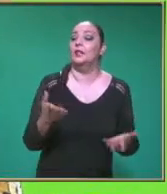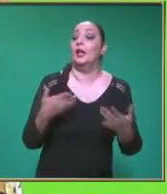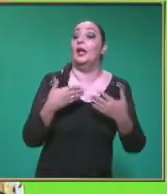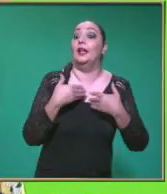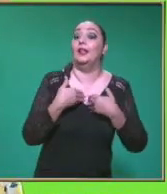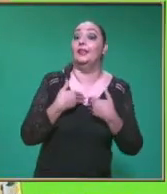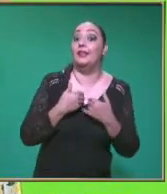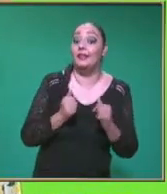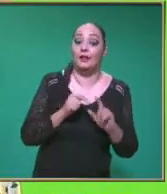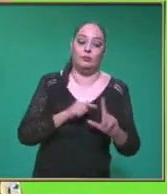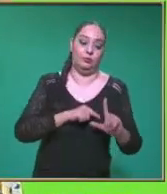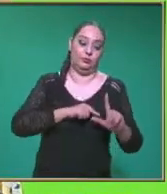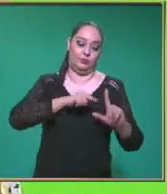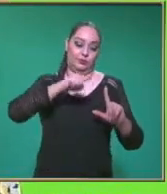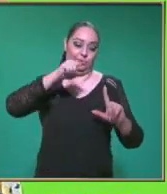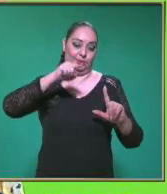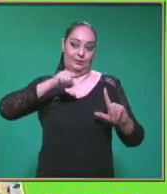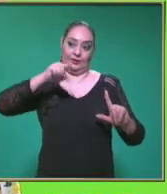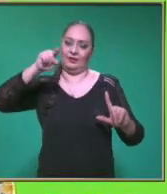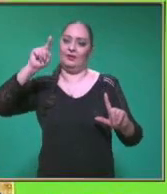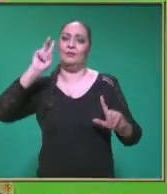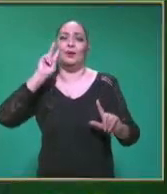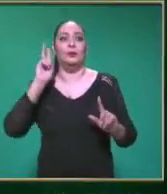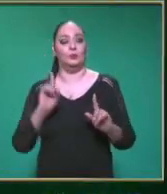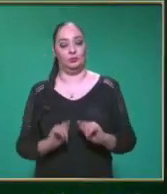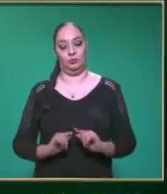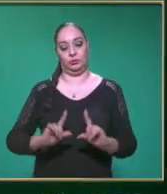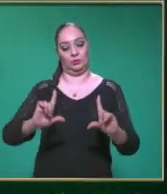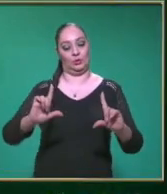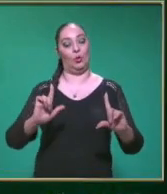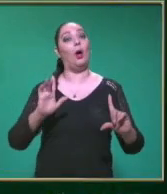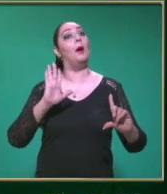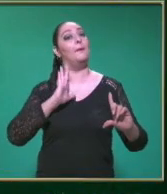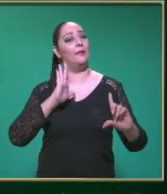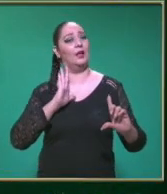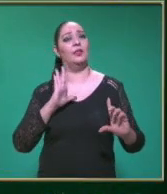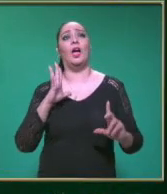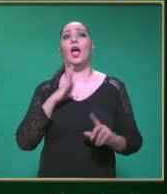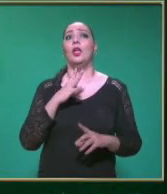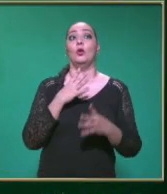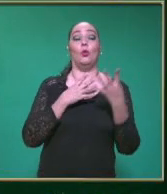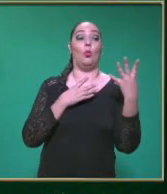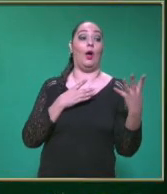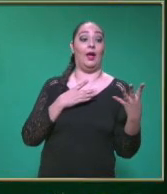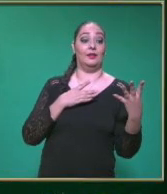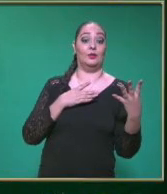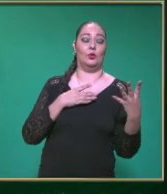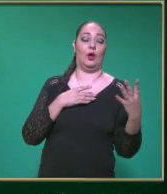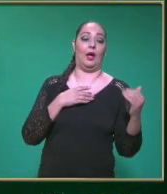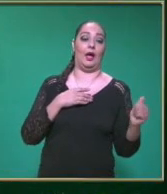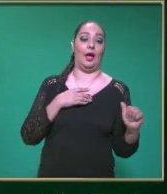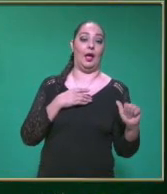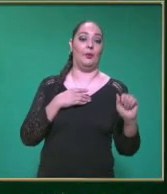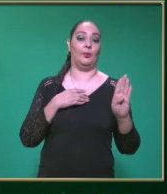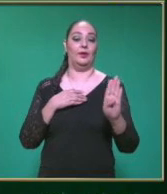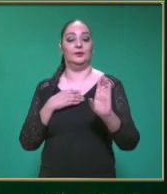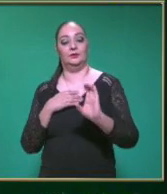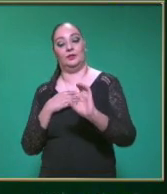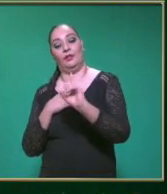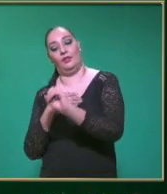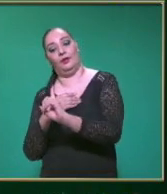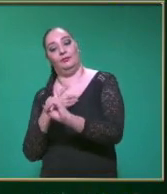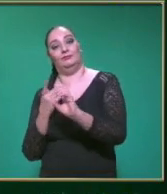gráficas Si observamos Por favor En pantalla completa Tenemos cuatro gráficas Inciso A Inciso B Inciso C